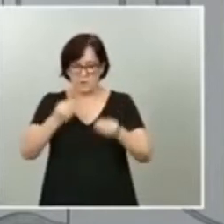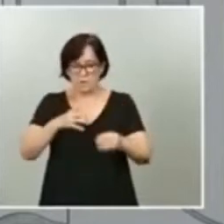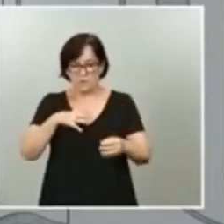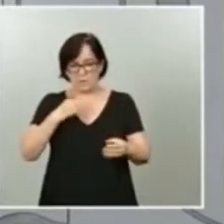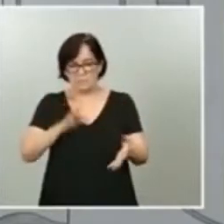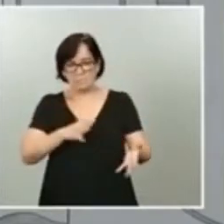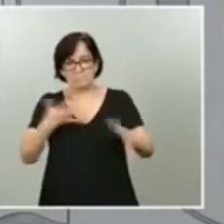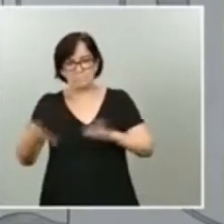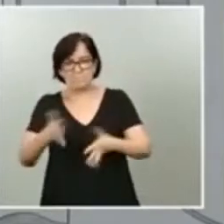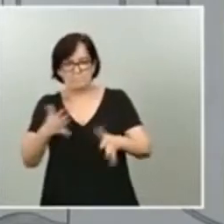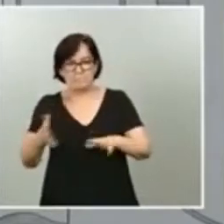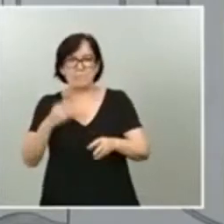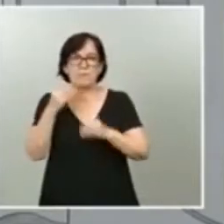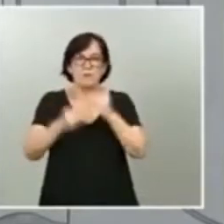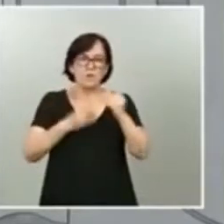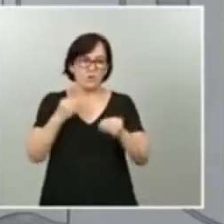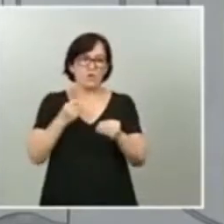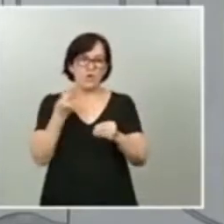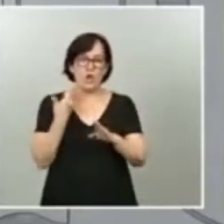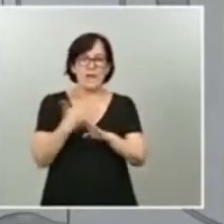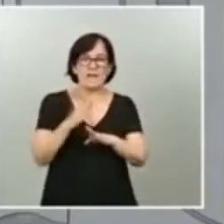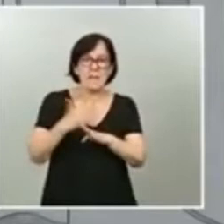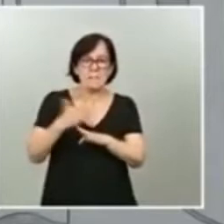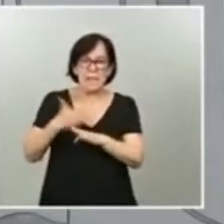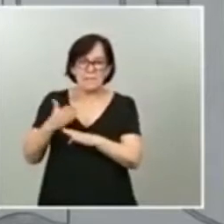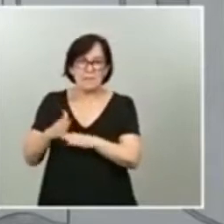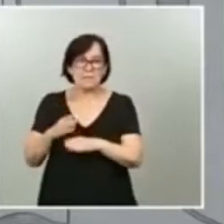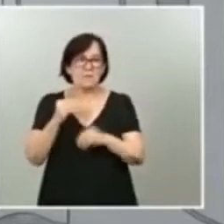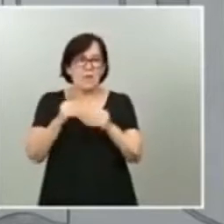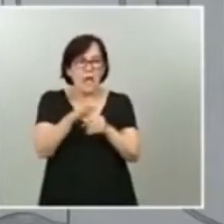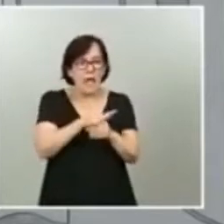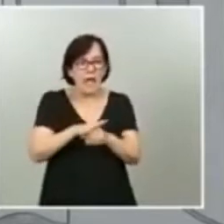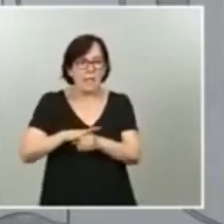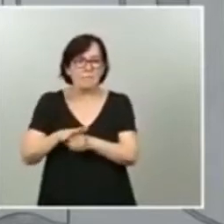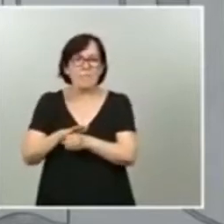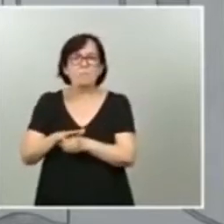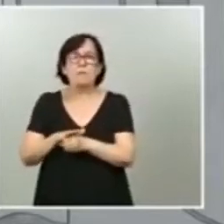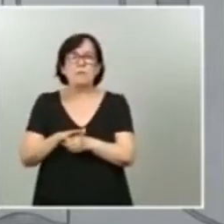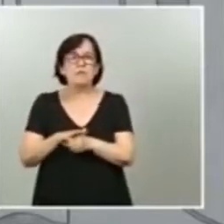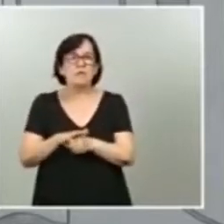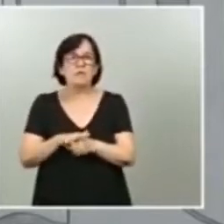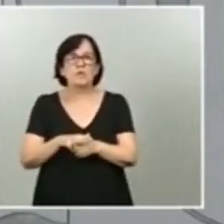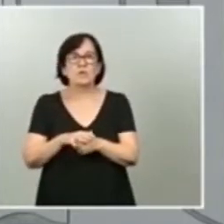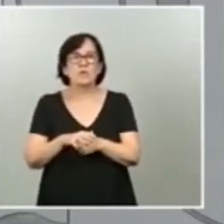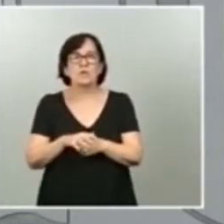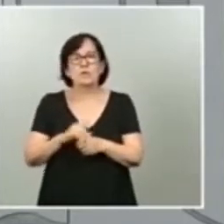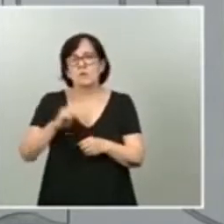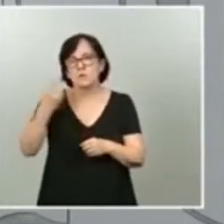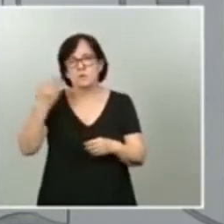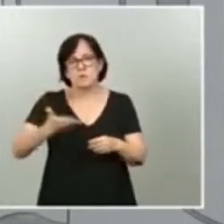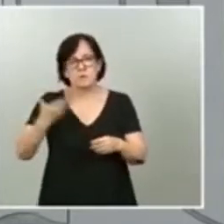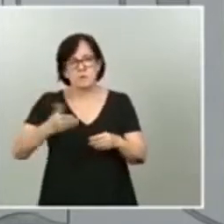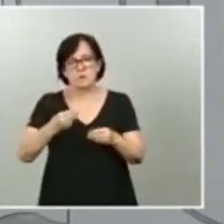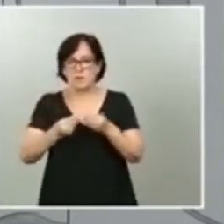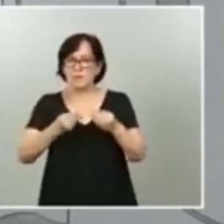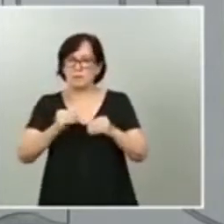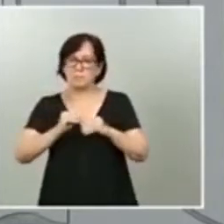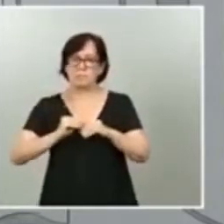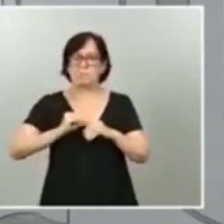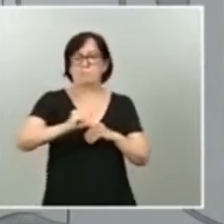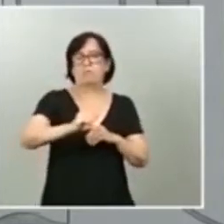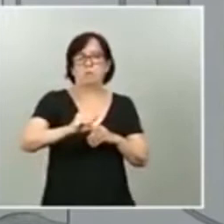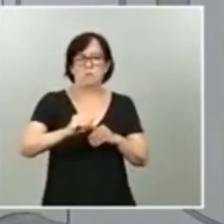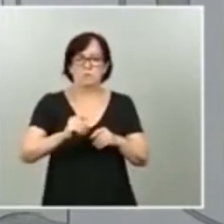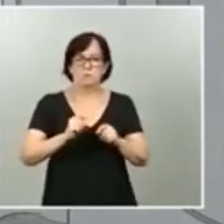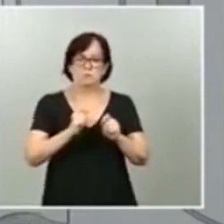utilizar sus remanentes sobre determinados ámbitos en los que es fundamental hacer una inyección económica desde las